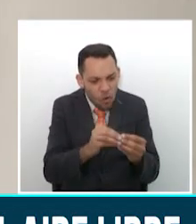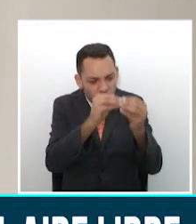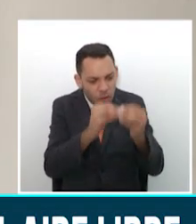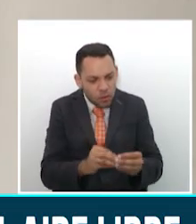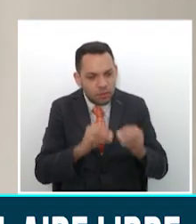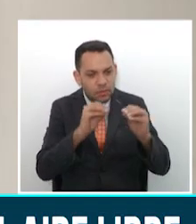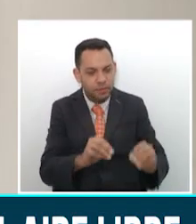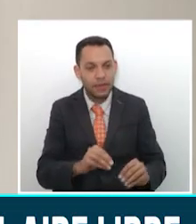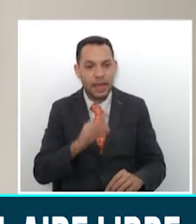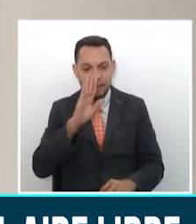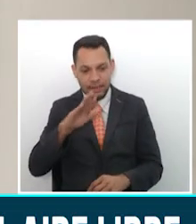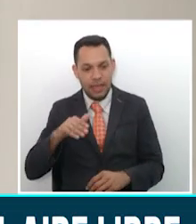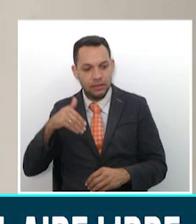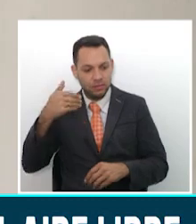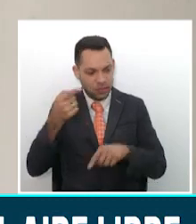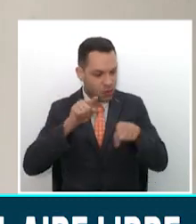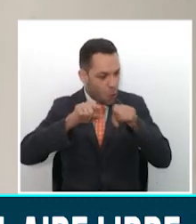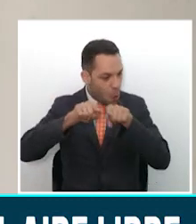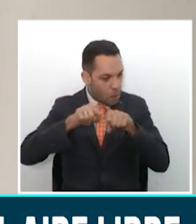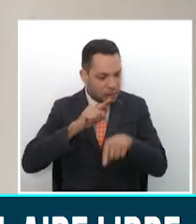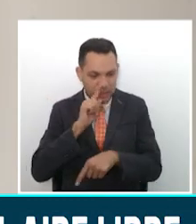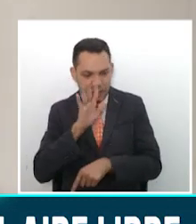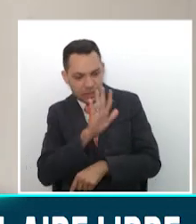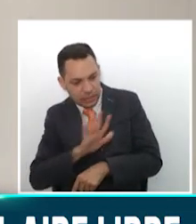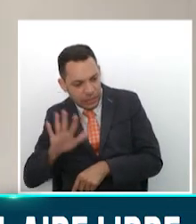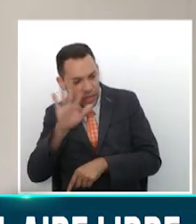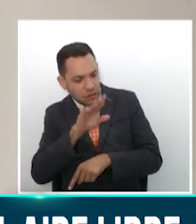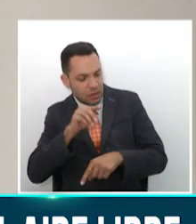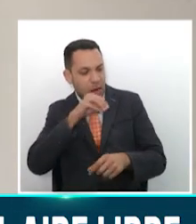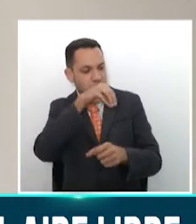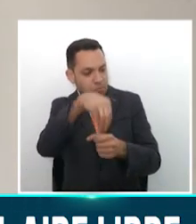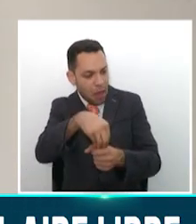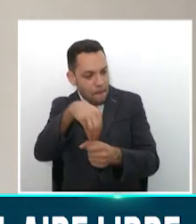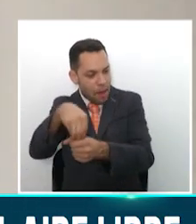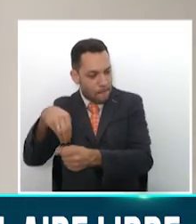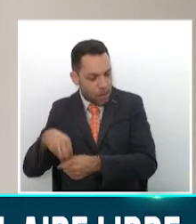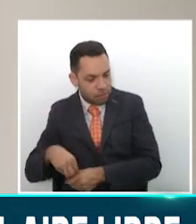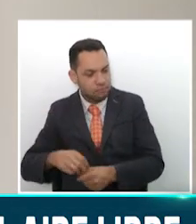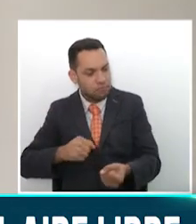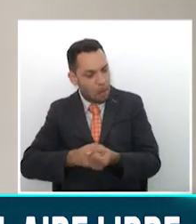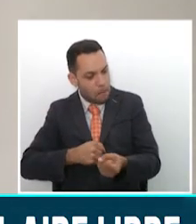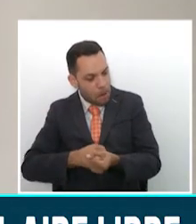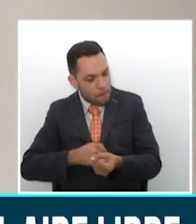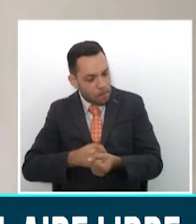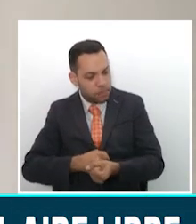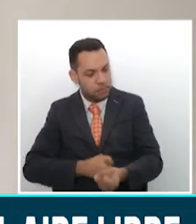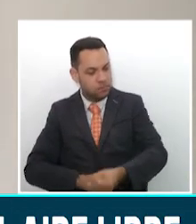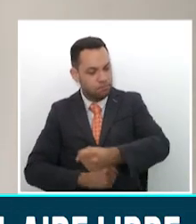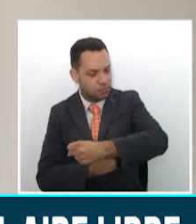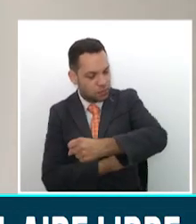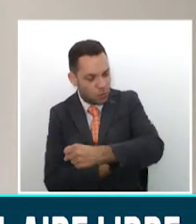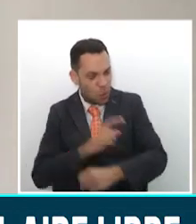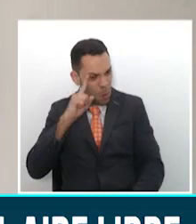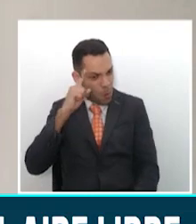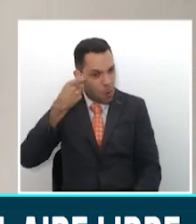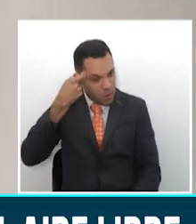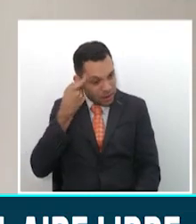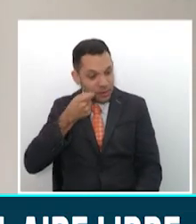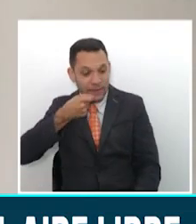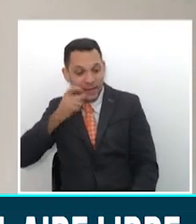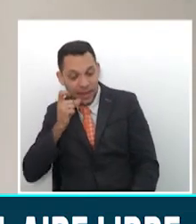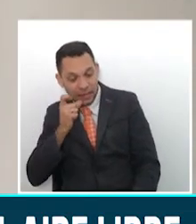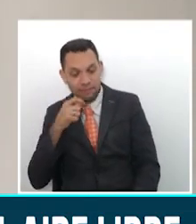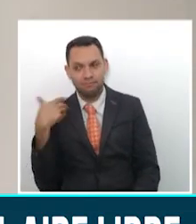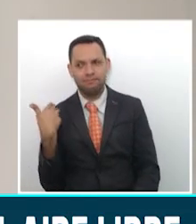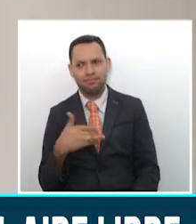representar el departamento en las futuras competencias. Por eso hay que valorar el esfuerzo que hace la gobernación de Caldas con la reactivación del